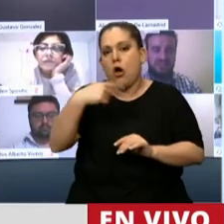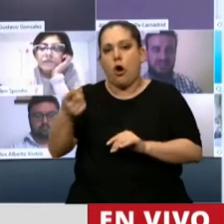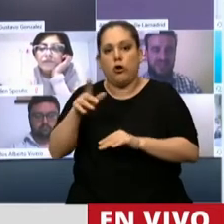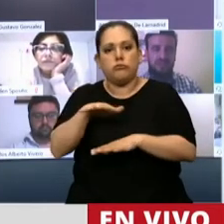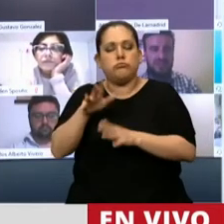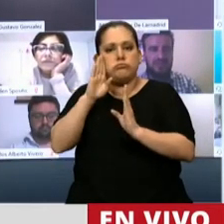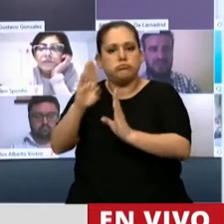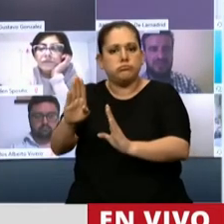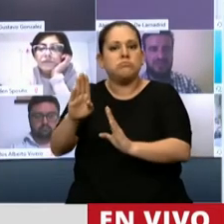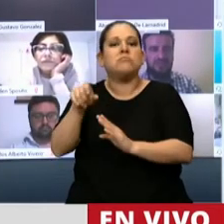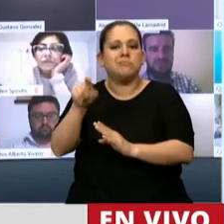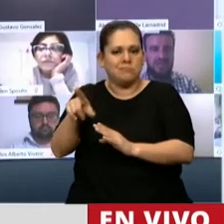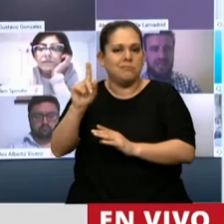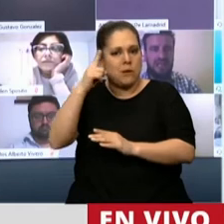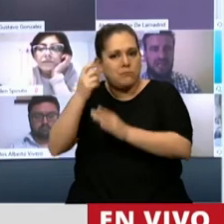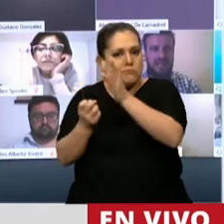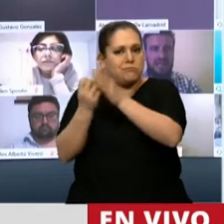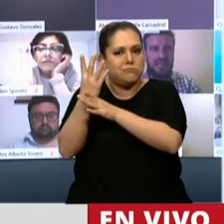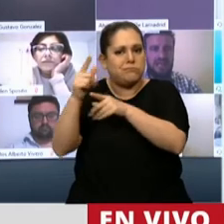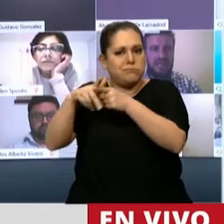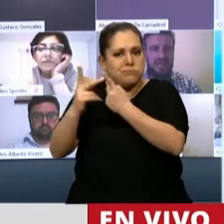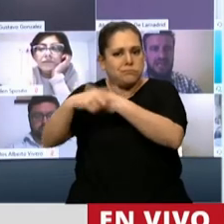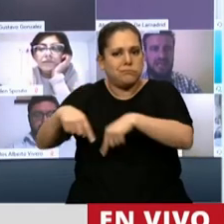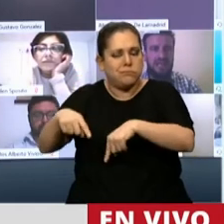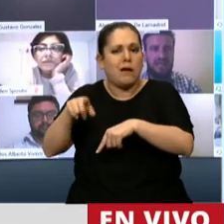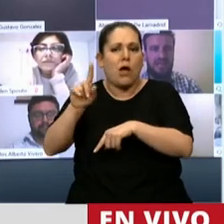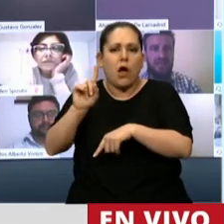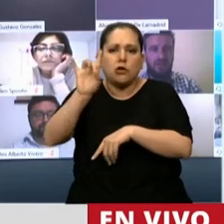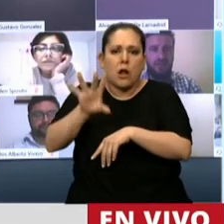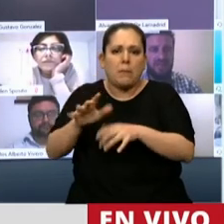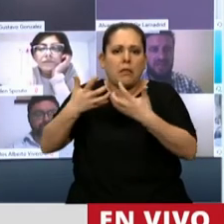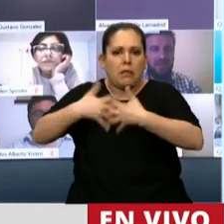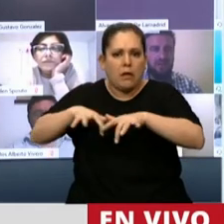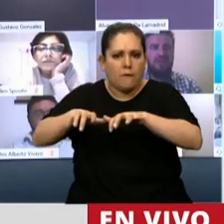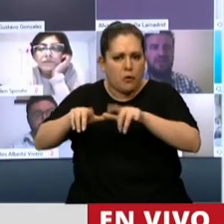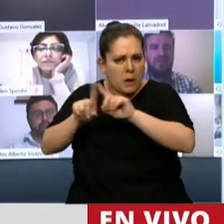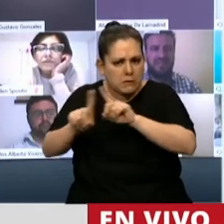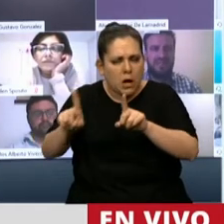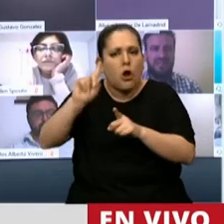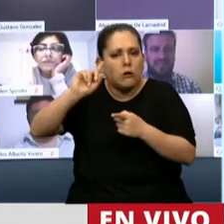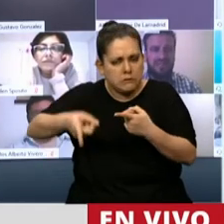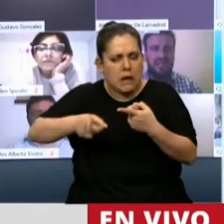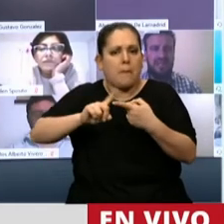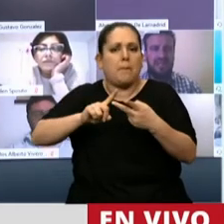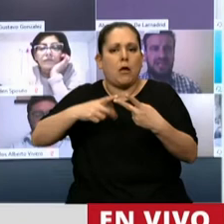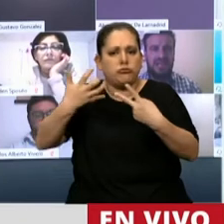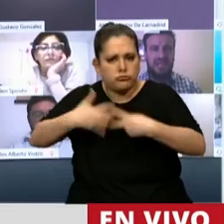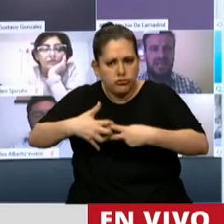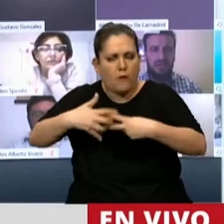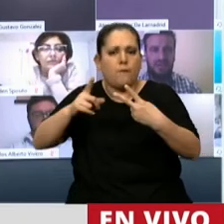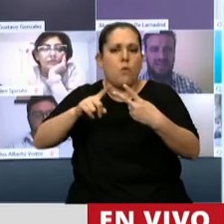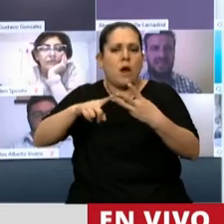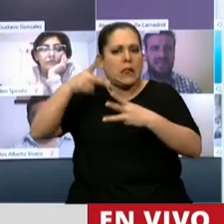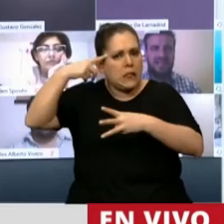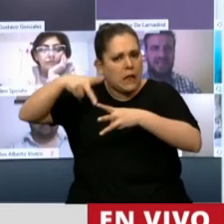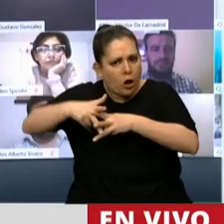de la economía del conocimiento, que no es solamente la informática, la programación, el software y la tecnología,